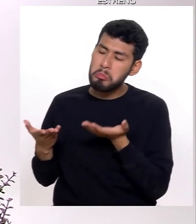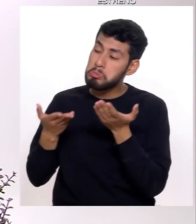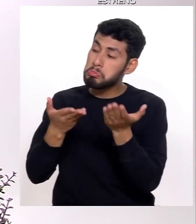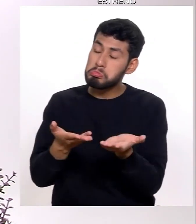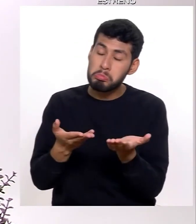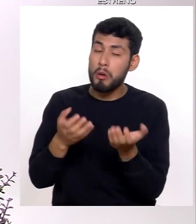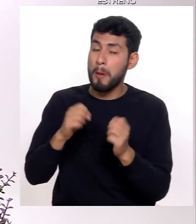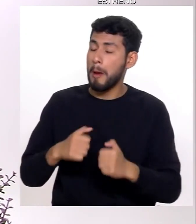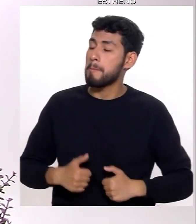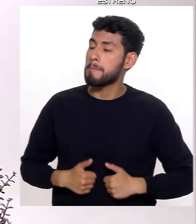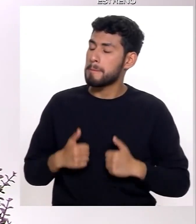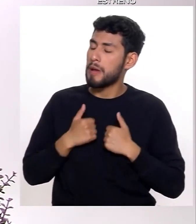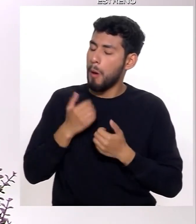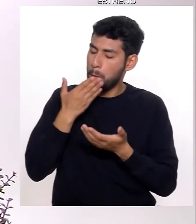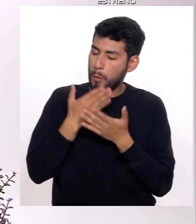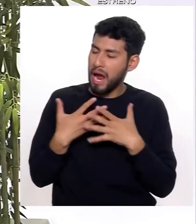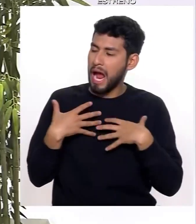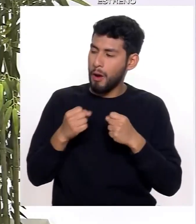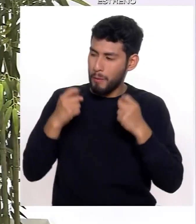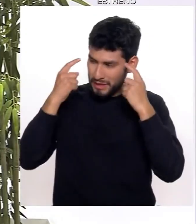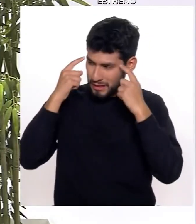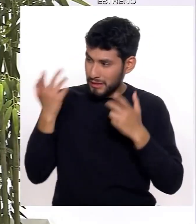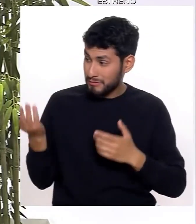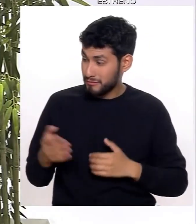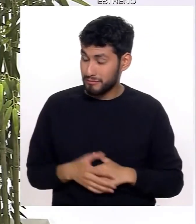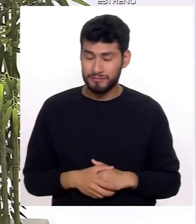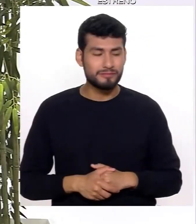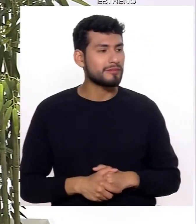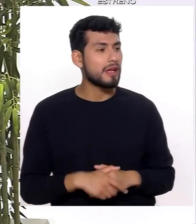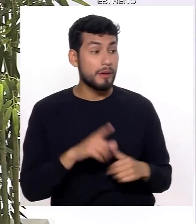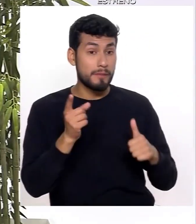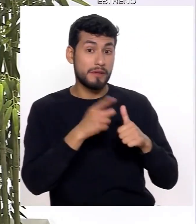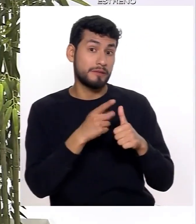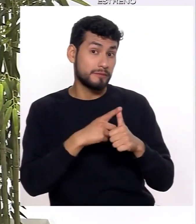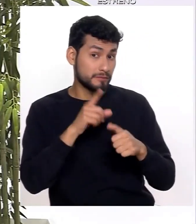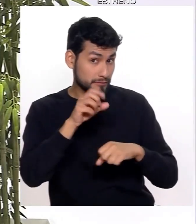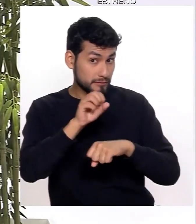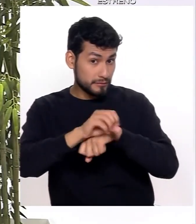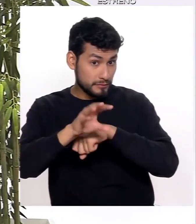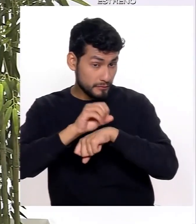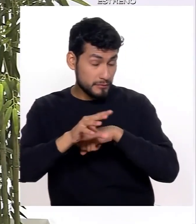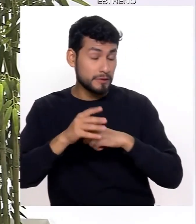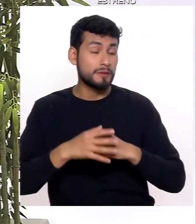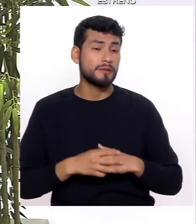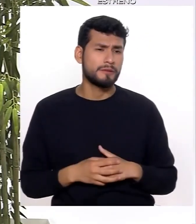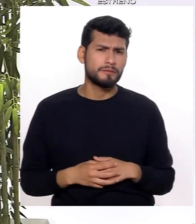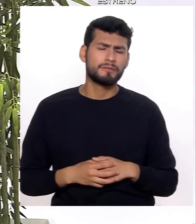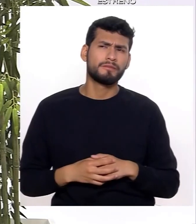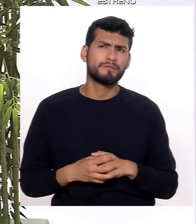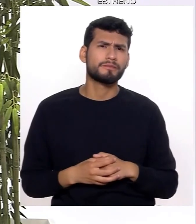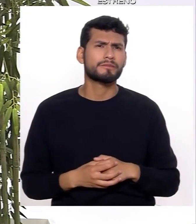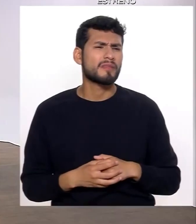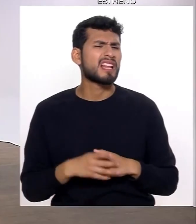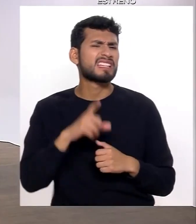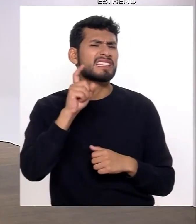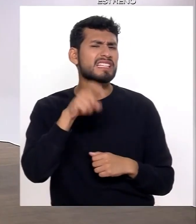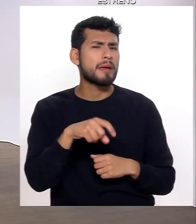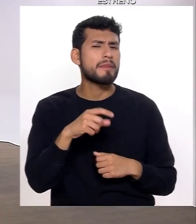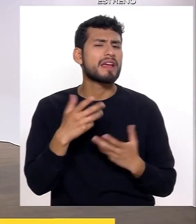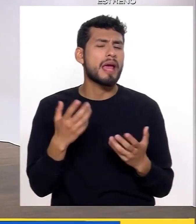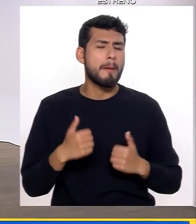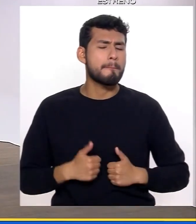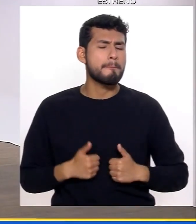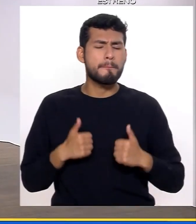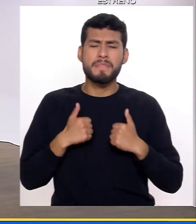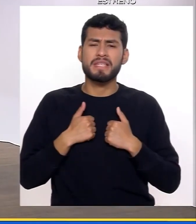poder conservar una buena salud mental? Claro, lo primero, ¿saben qué es? Básicamente, llevar primero un